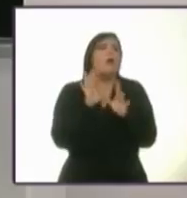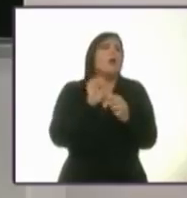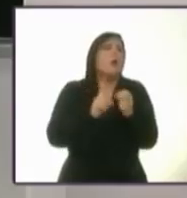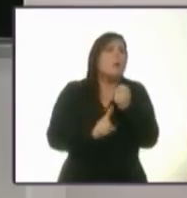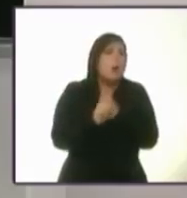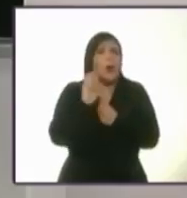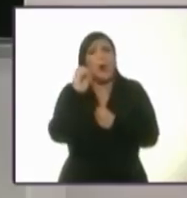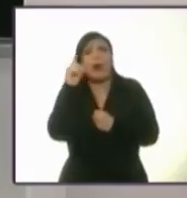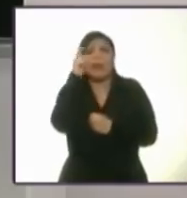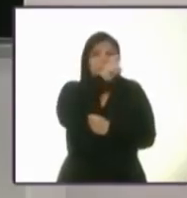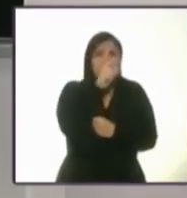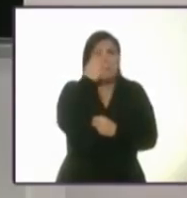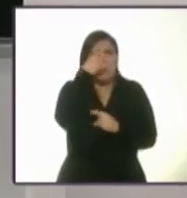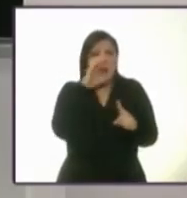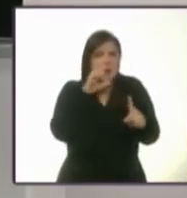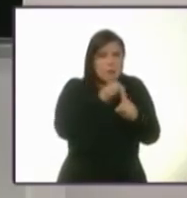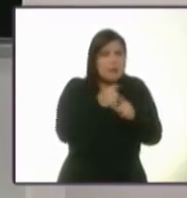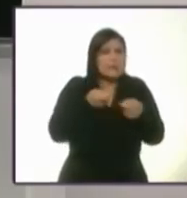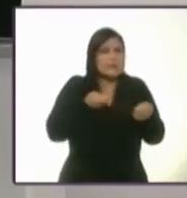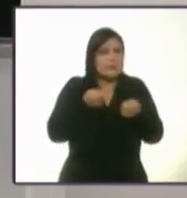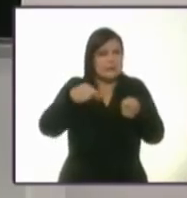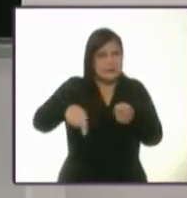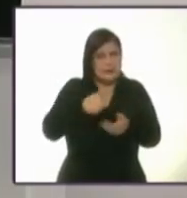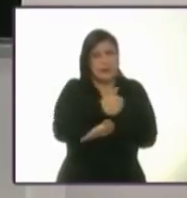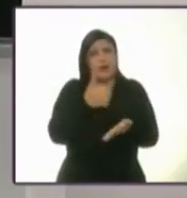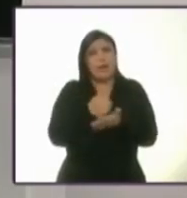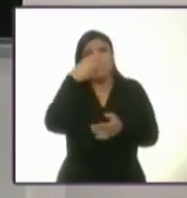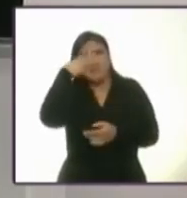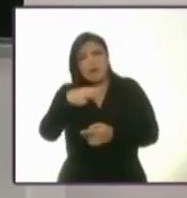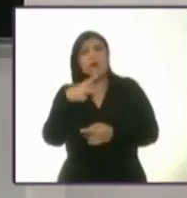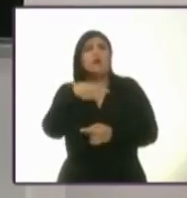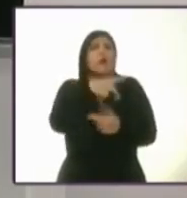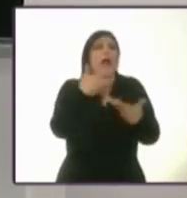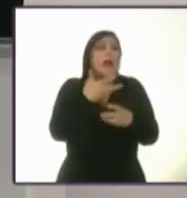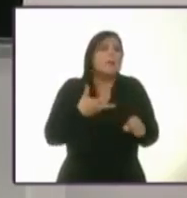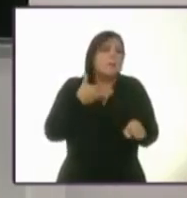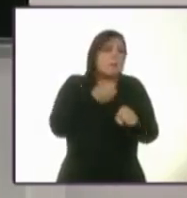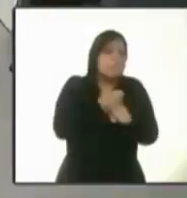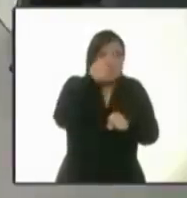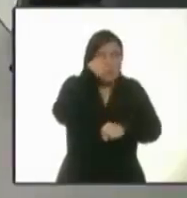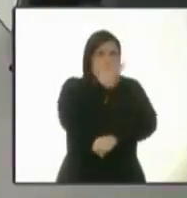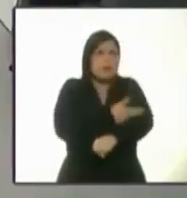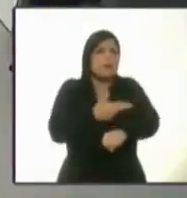presentado para lograr esta gobernanza metropolitana y qué haría para superarlos?